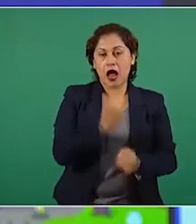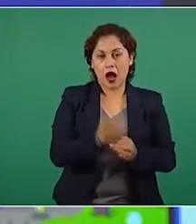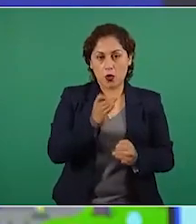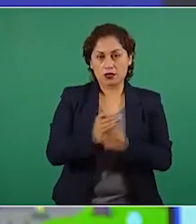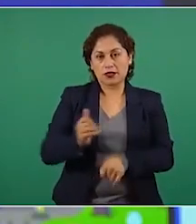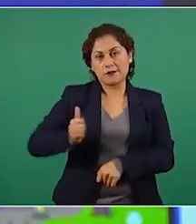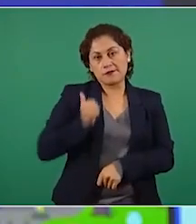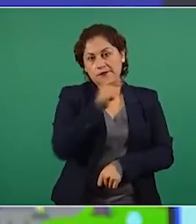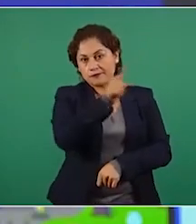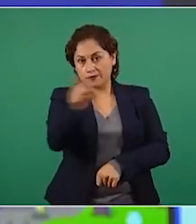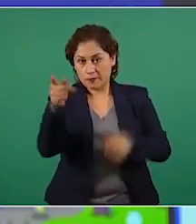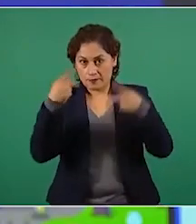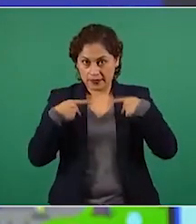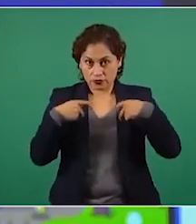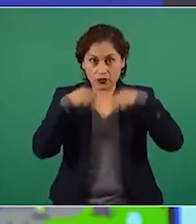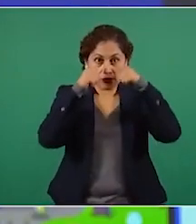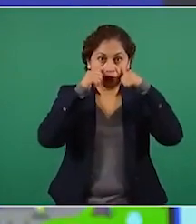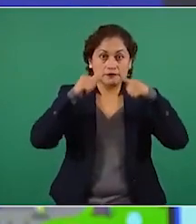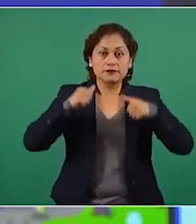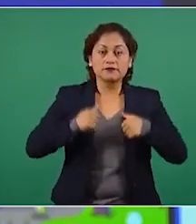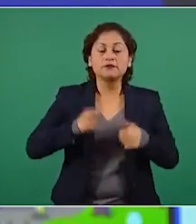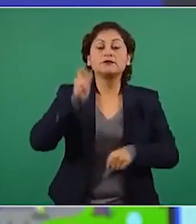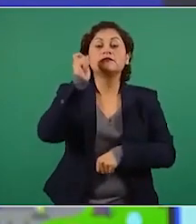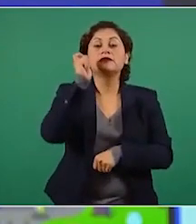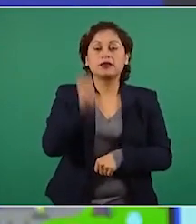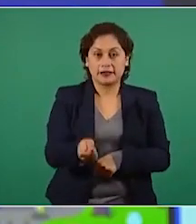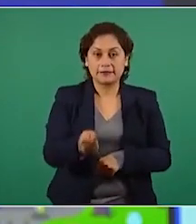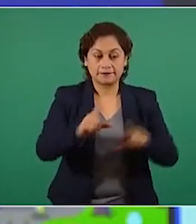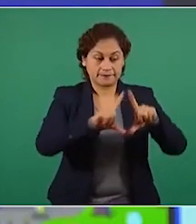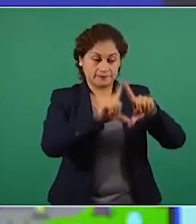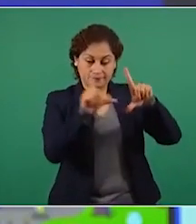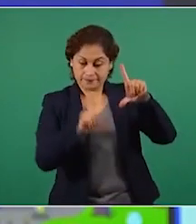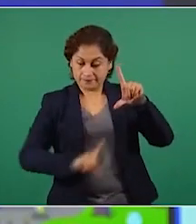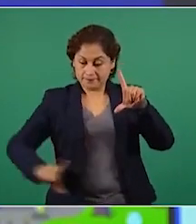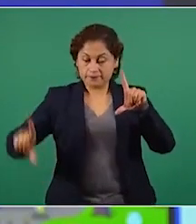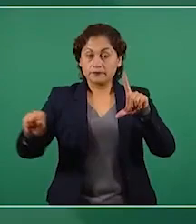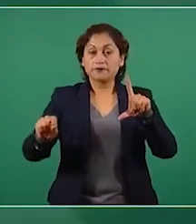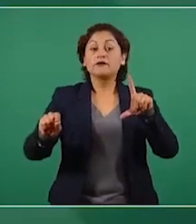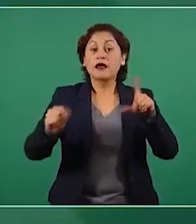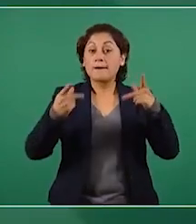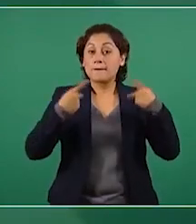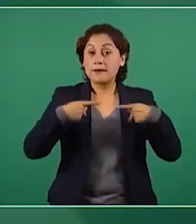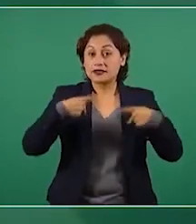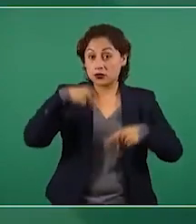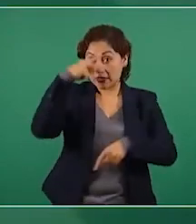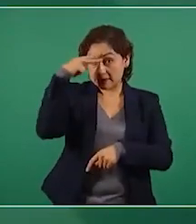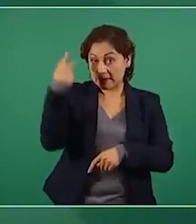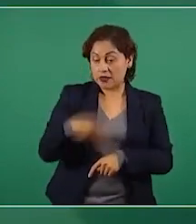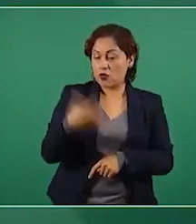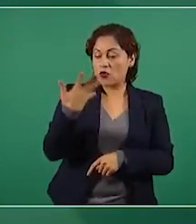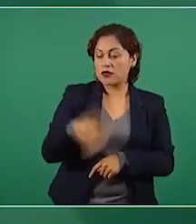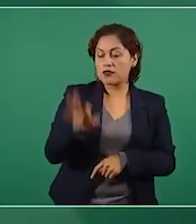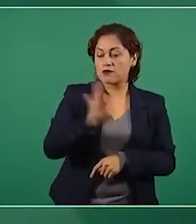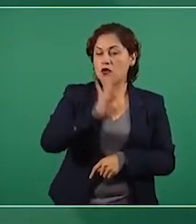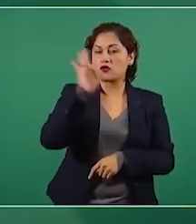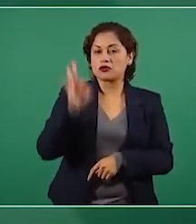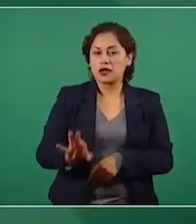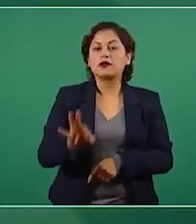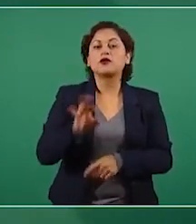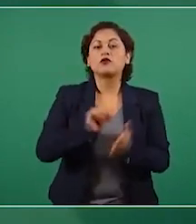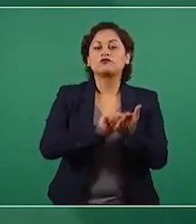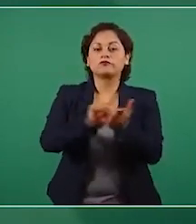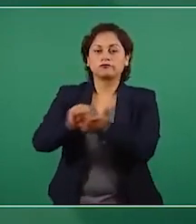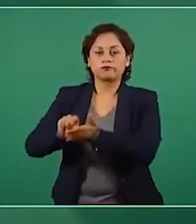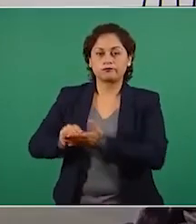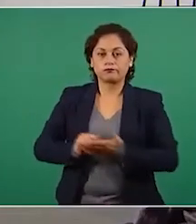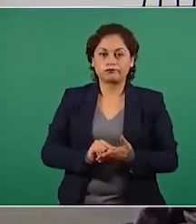sólo el 10 por ciento de la población en México tiene una cuenta de Twitter, por lo que el debate